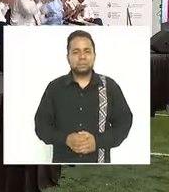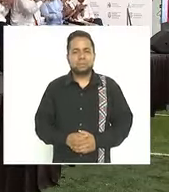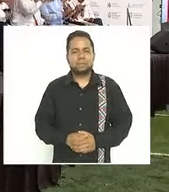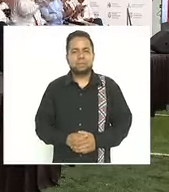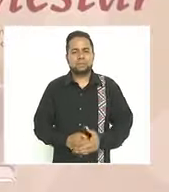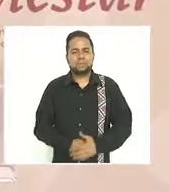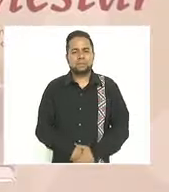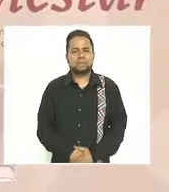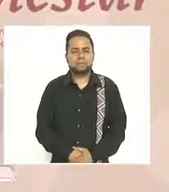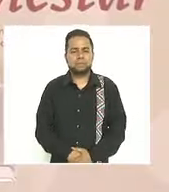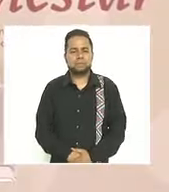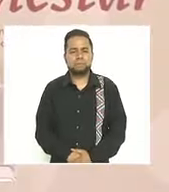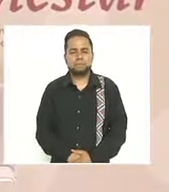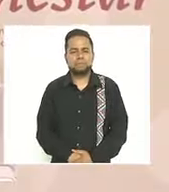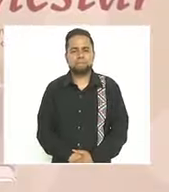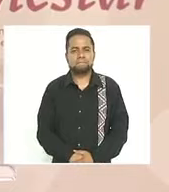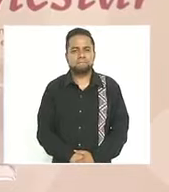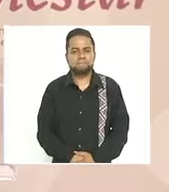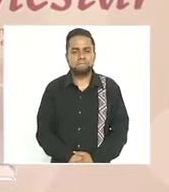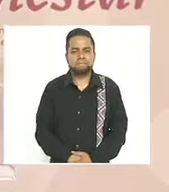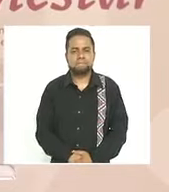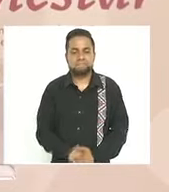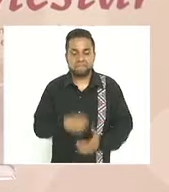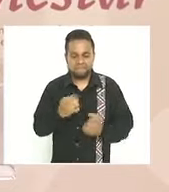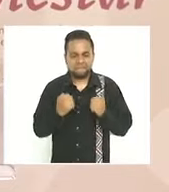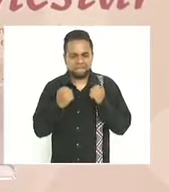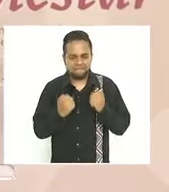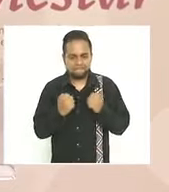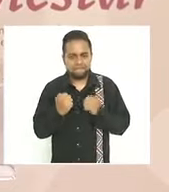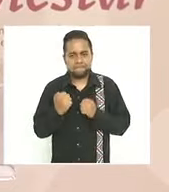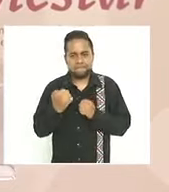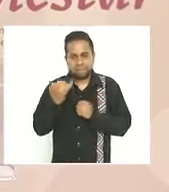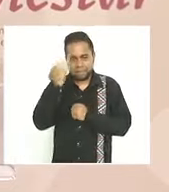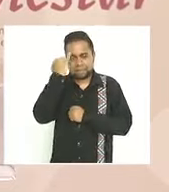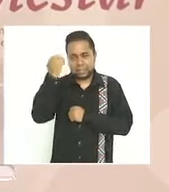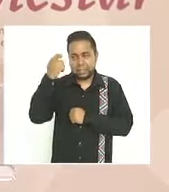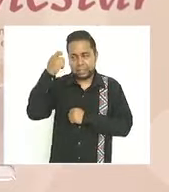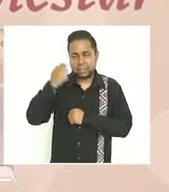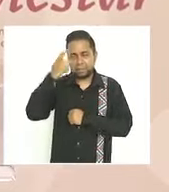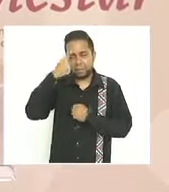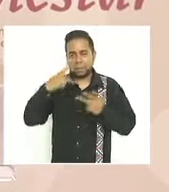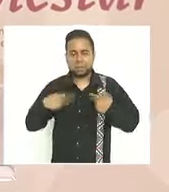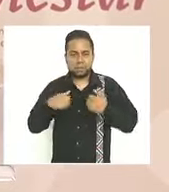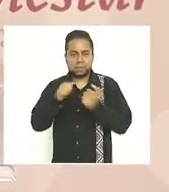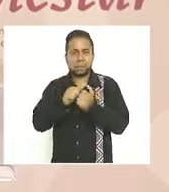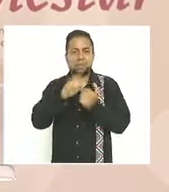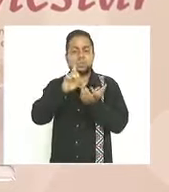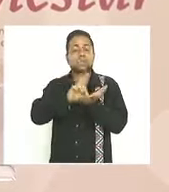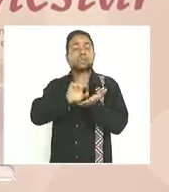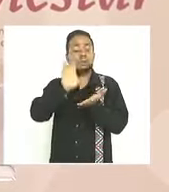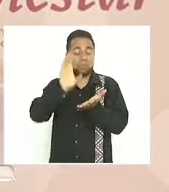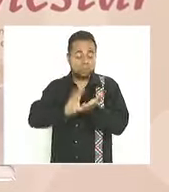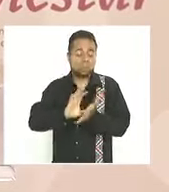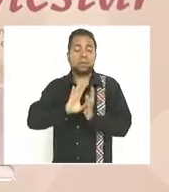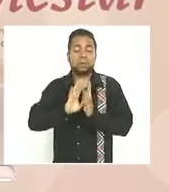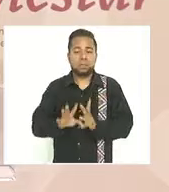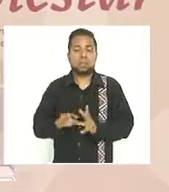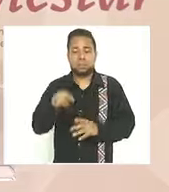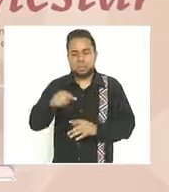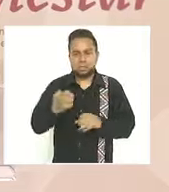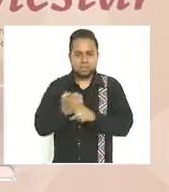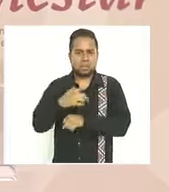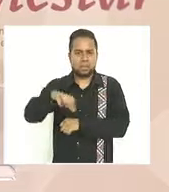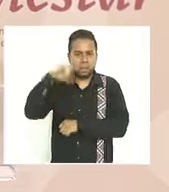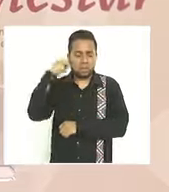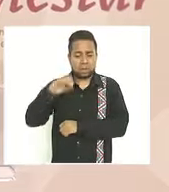con ese mismo espíritu se creó la pensión para personas con discapacidad que en esta entidad